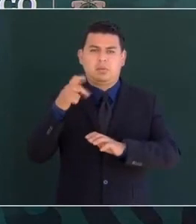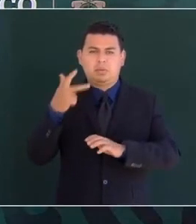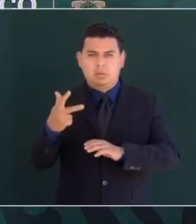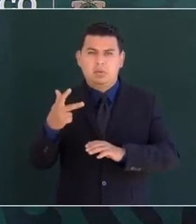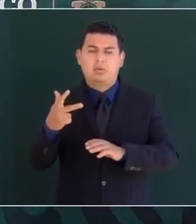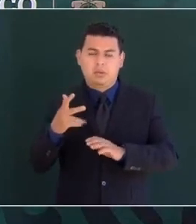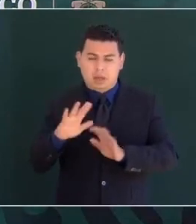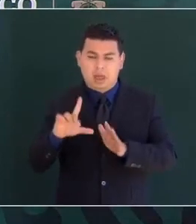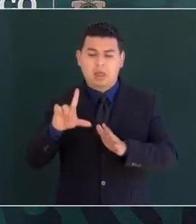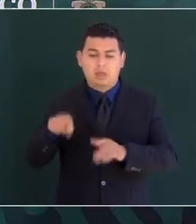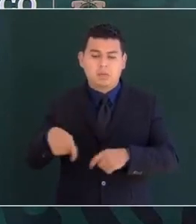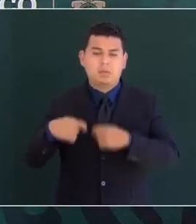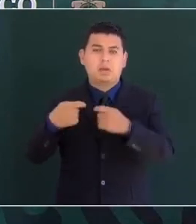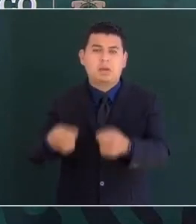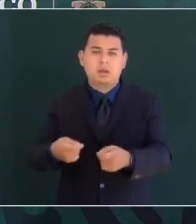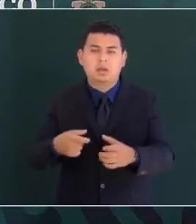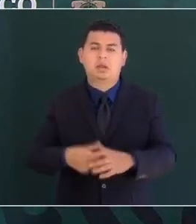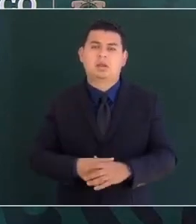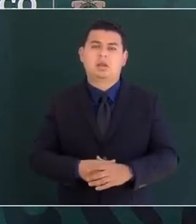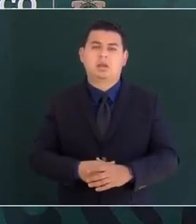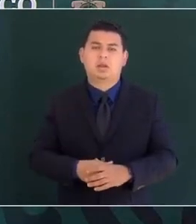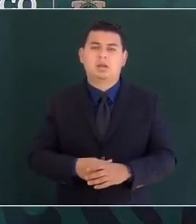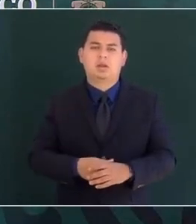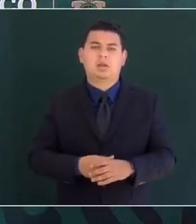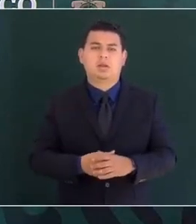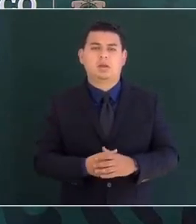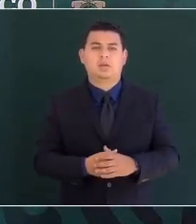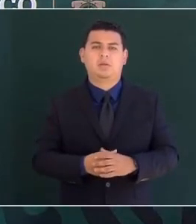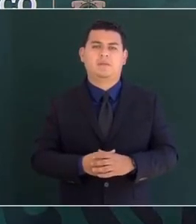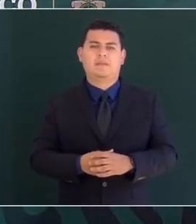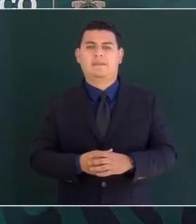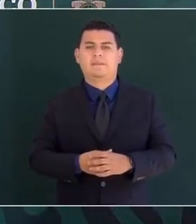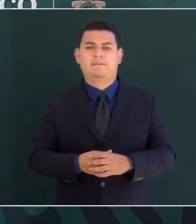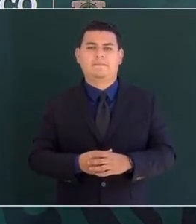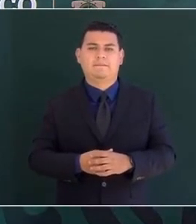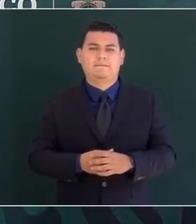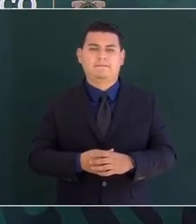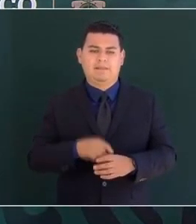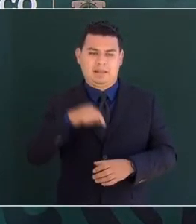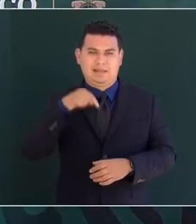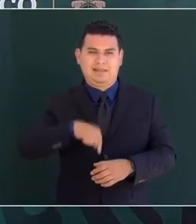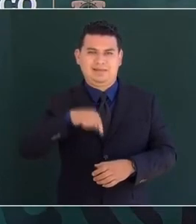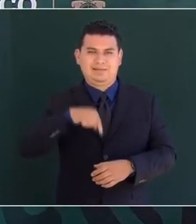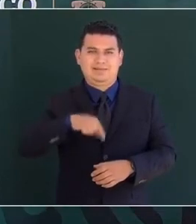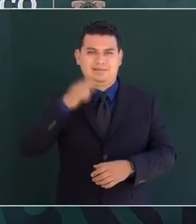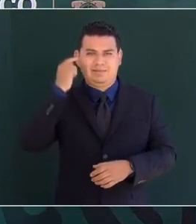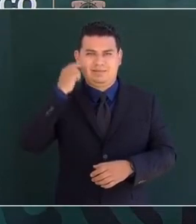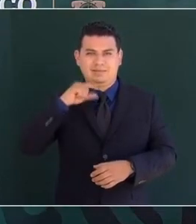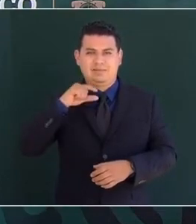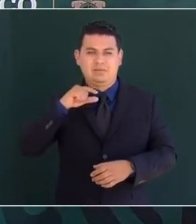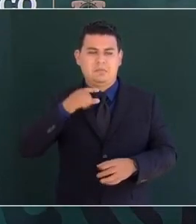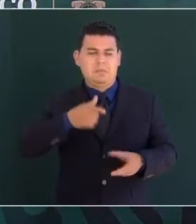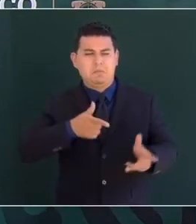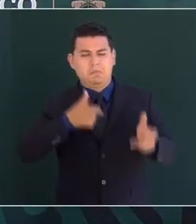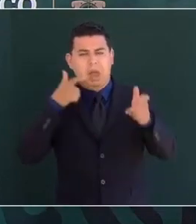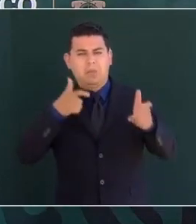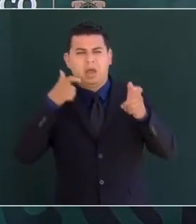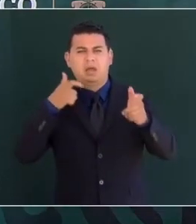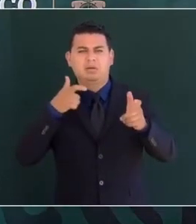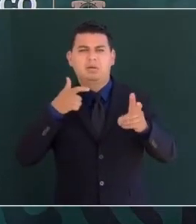y posteriormente el hombre que aquí en Cuilapa fue asesinado